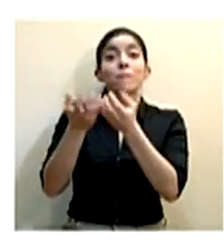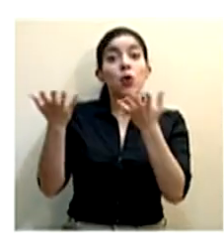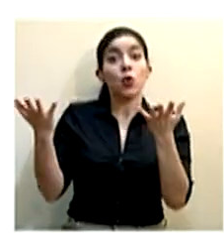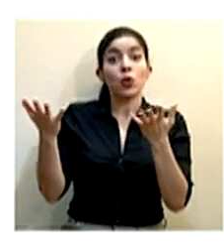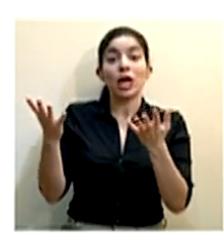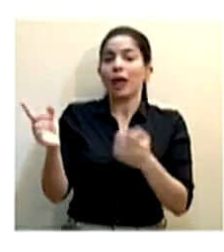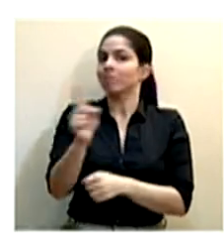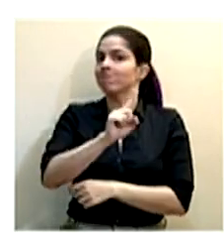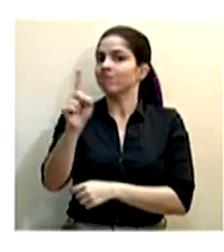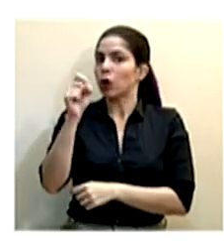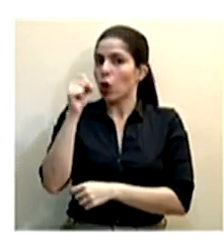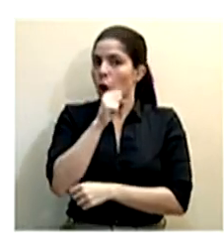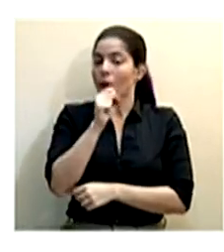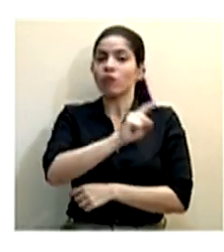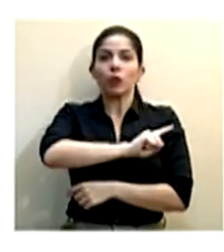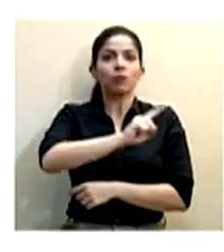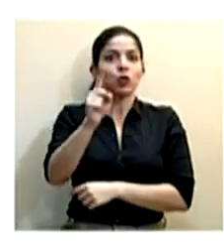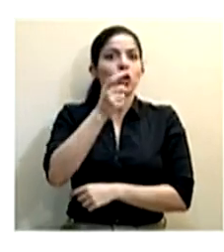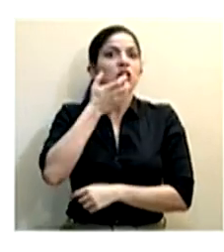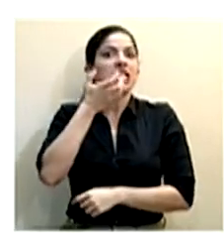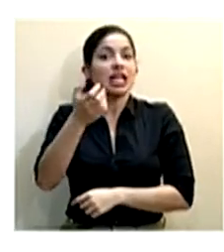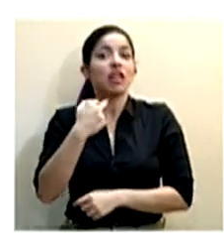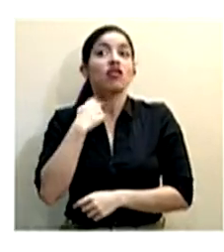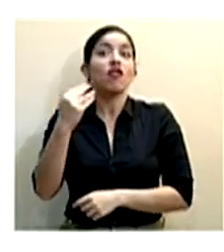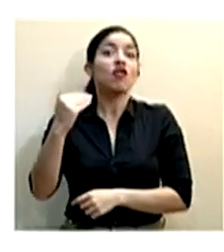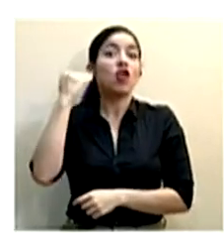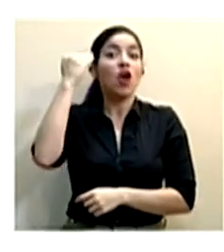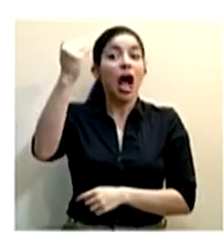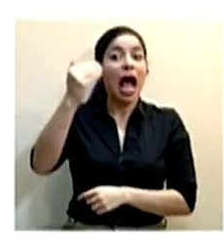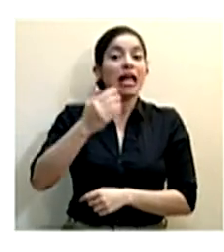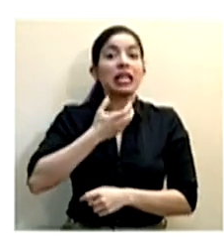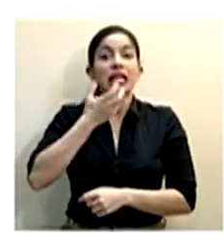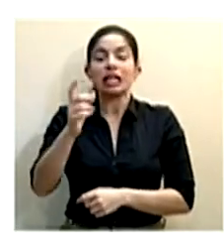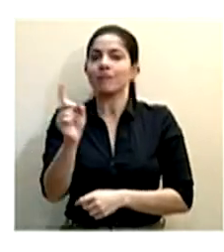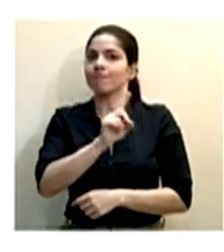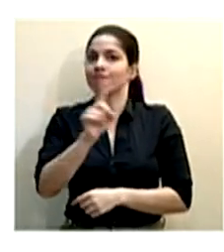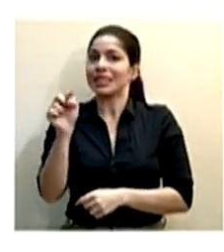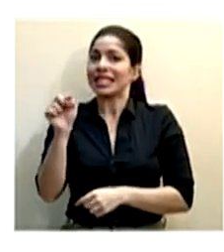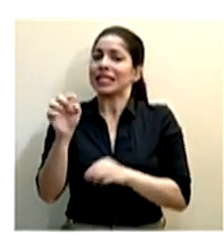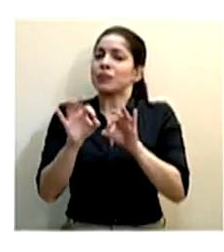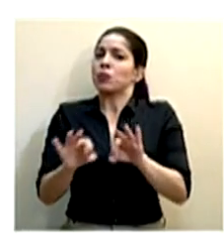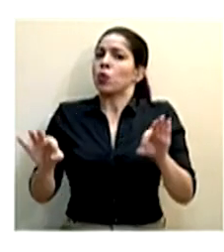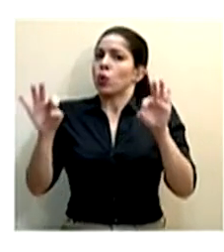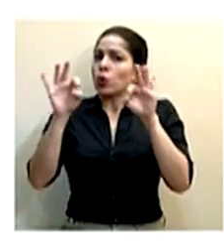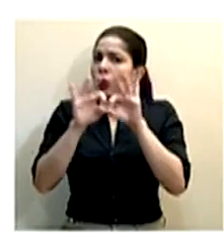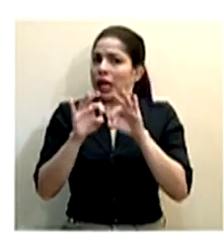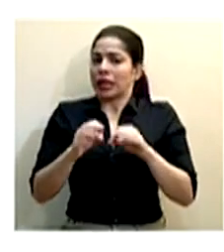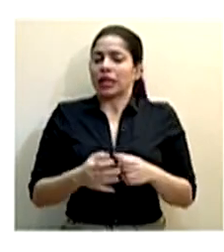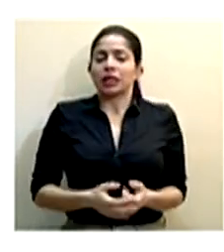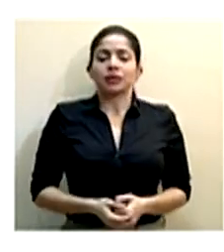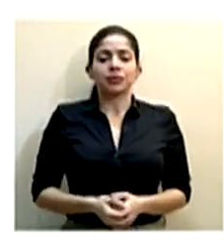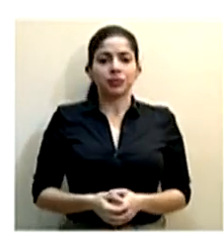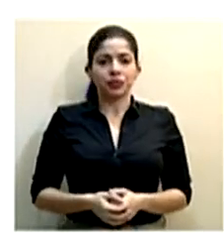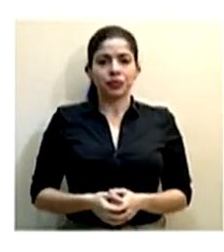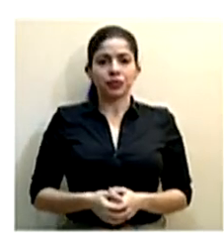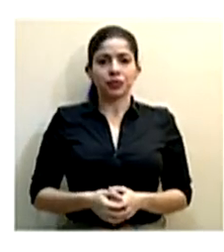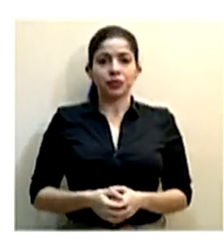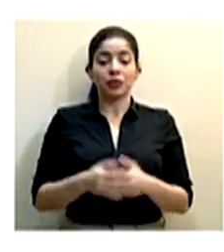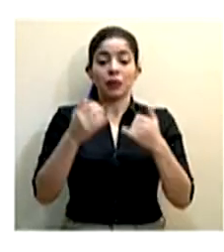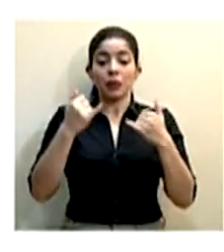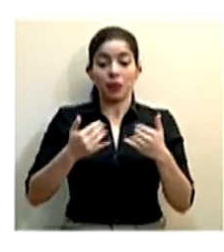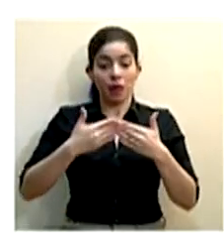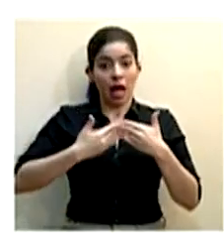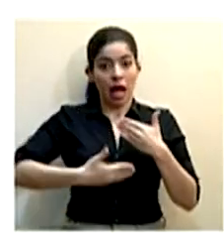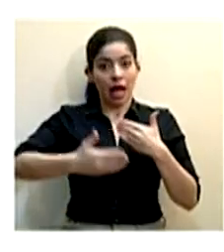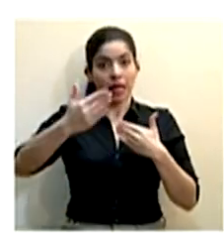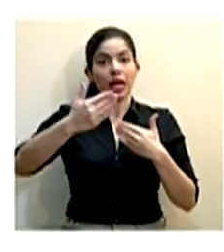no cantar, no gritar, no hablar en voz alta se hace muy, muy importante, en voz muy alta. De ahora en adelante